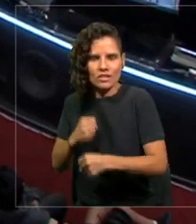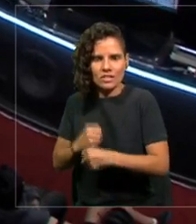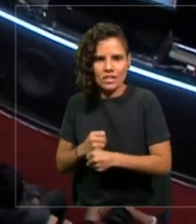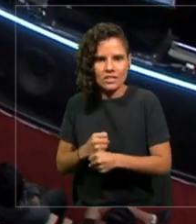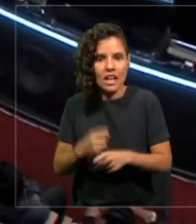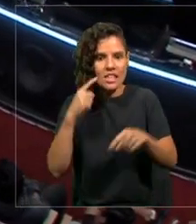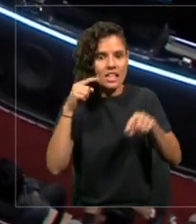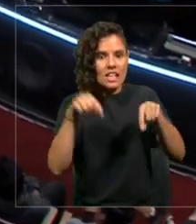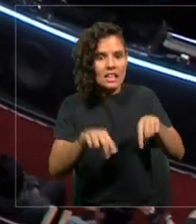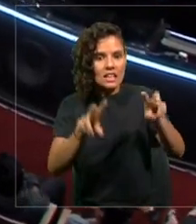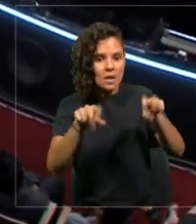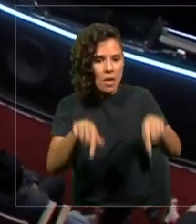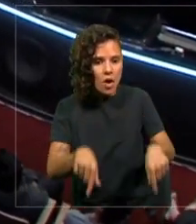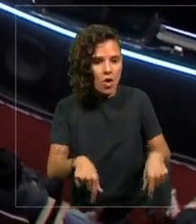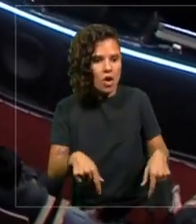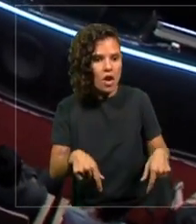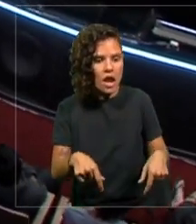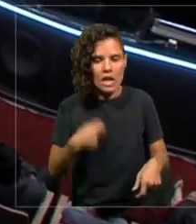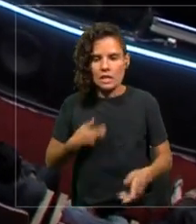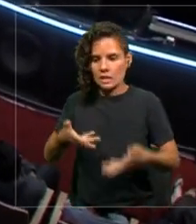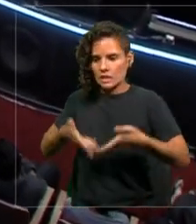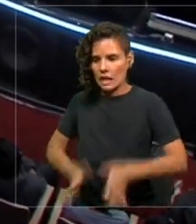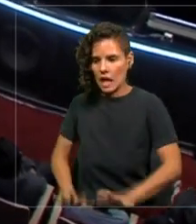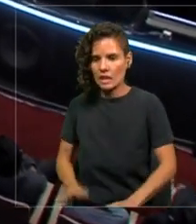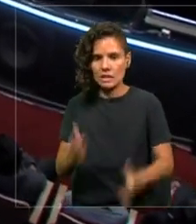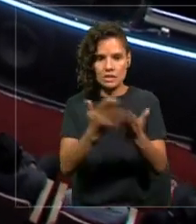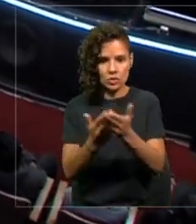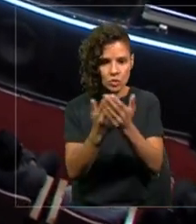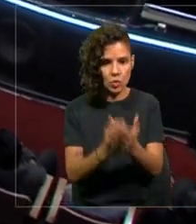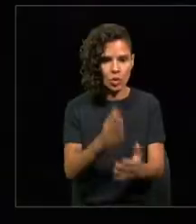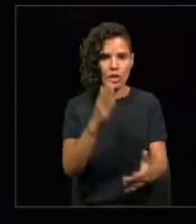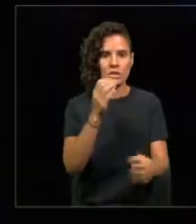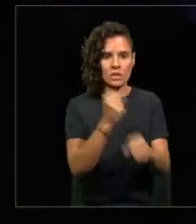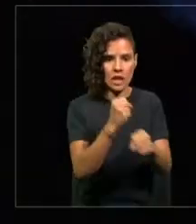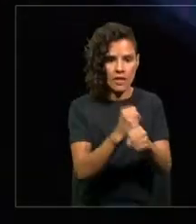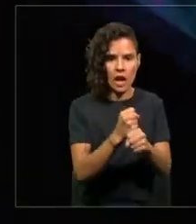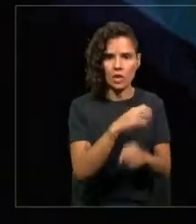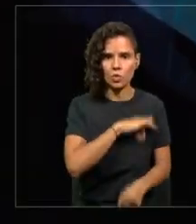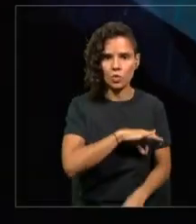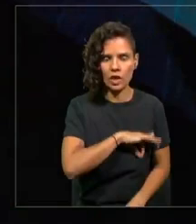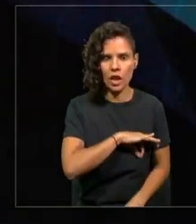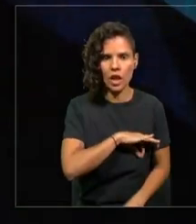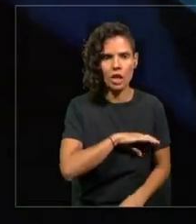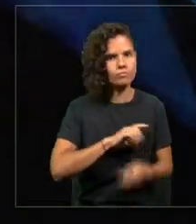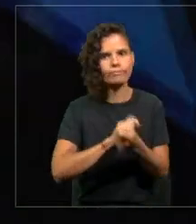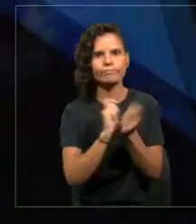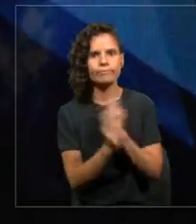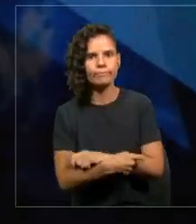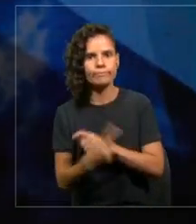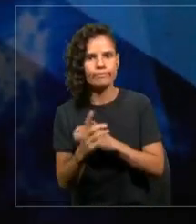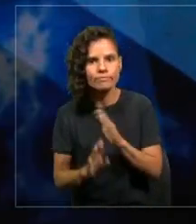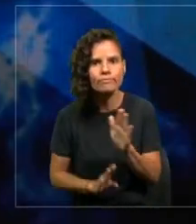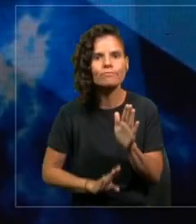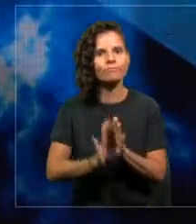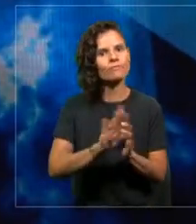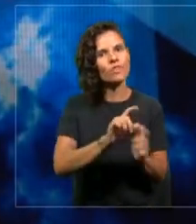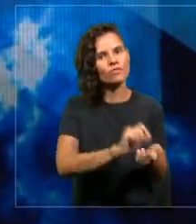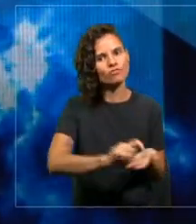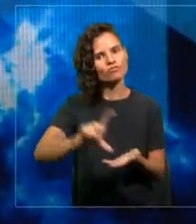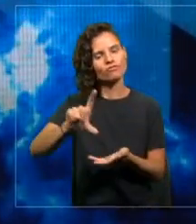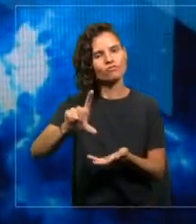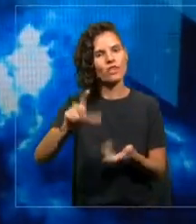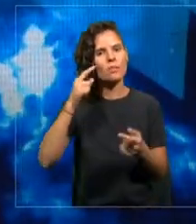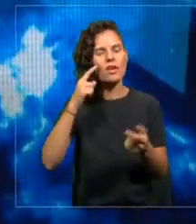de naces, estudias, trabajas y te jubilas, va a cambiar y va a evolucionar. Pero necesitamos